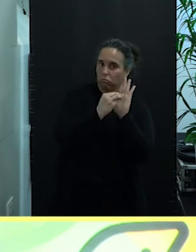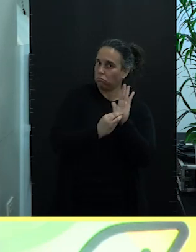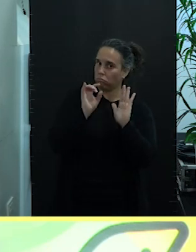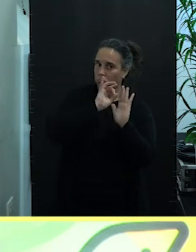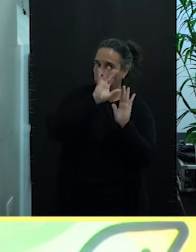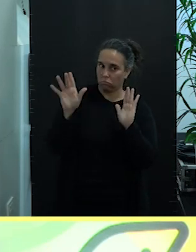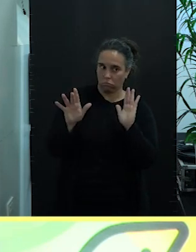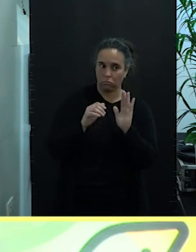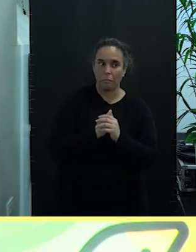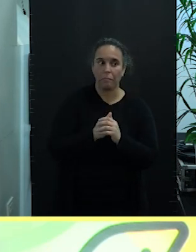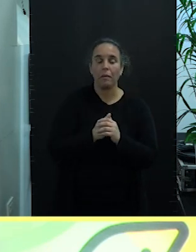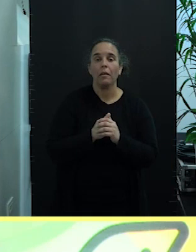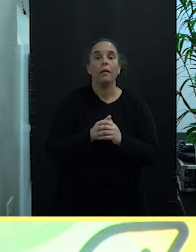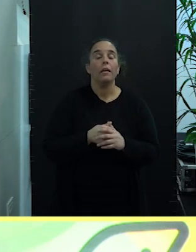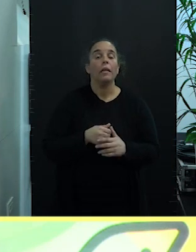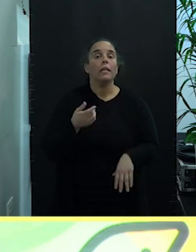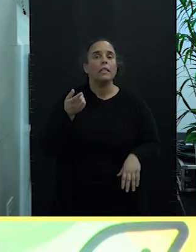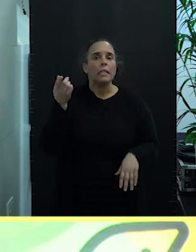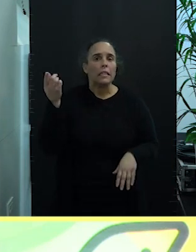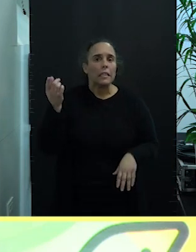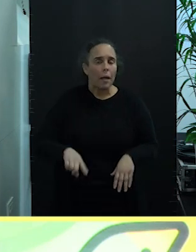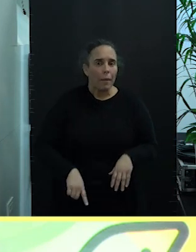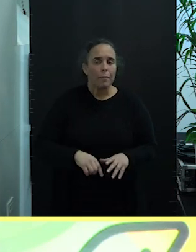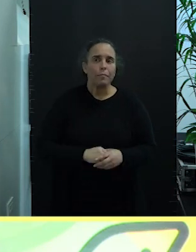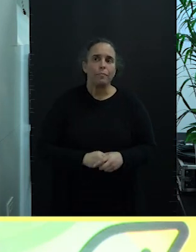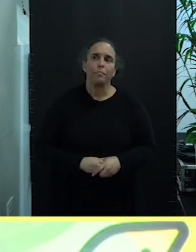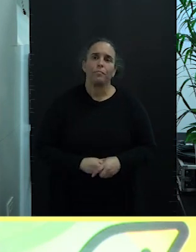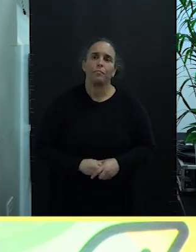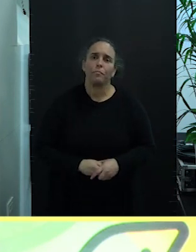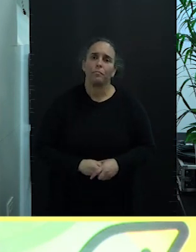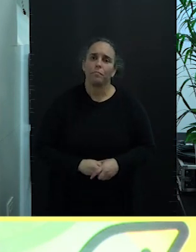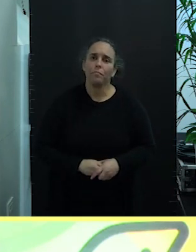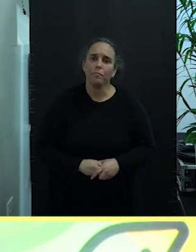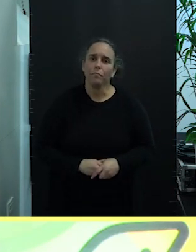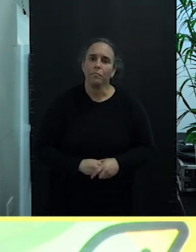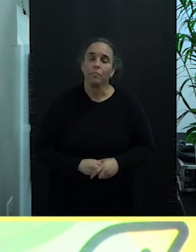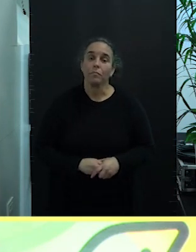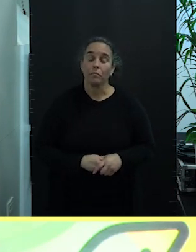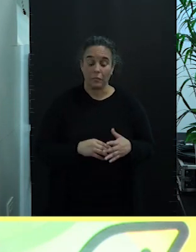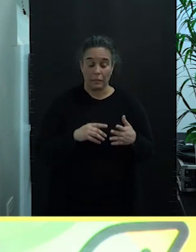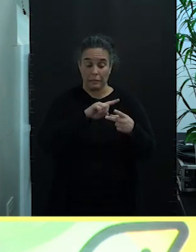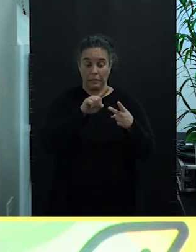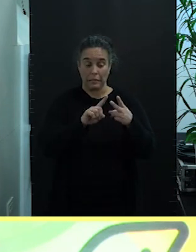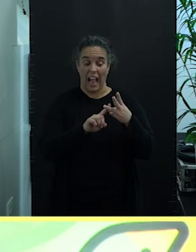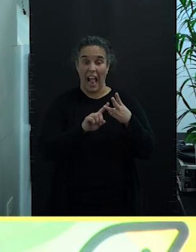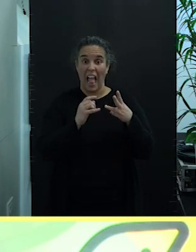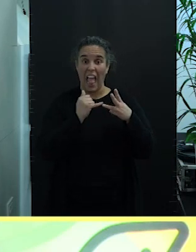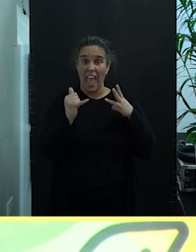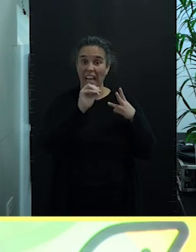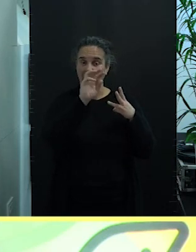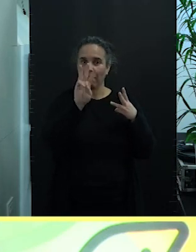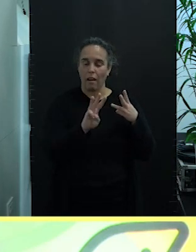Y, por supuesto, también hemos estado en la definición del eje 3, que se refiere